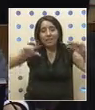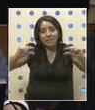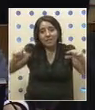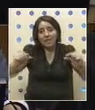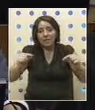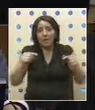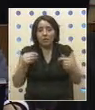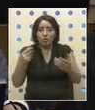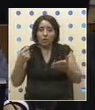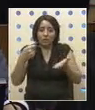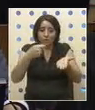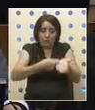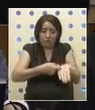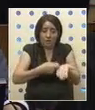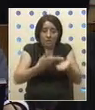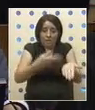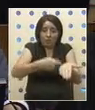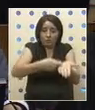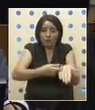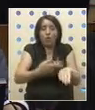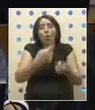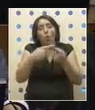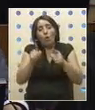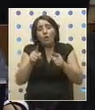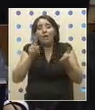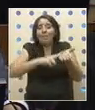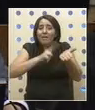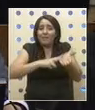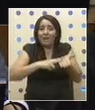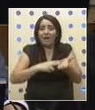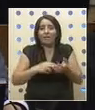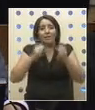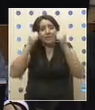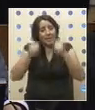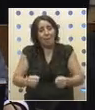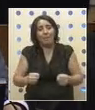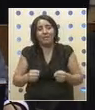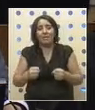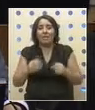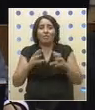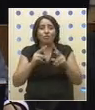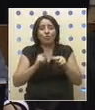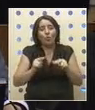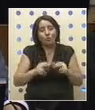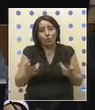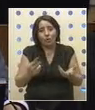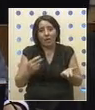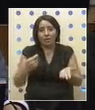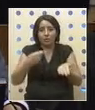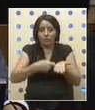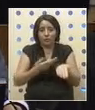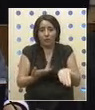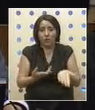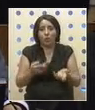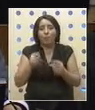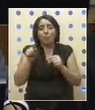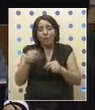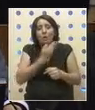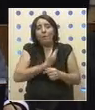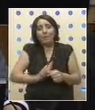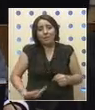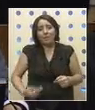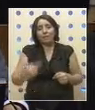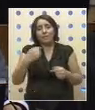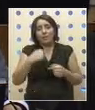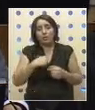a la entrega de subsidios y otra es la real capacidad que ha tenido de solucionar los problemas ciudadanos en esta materia. Por eso, presidente, yo